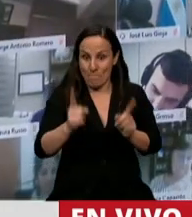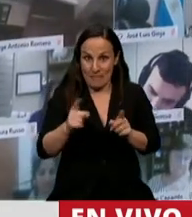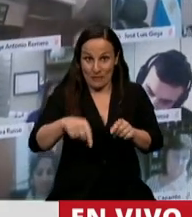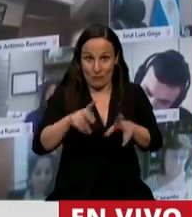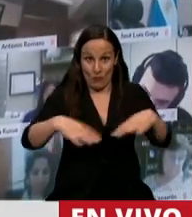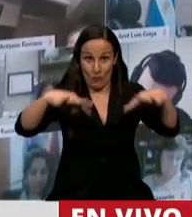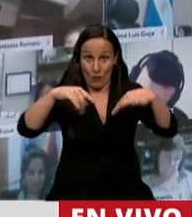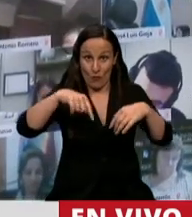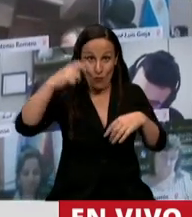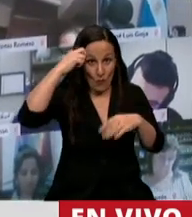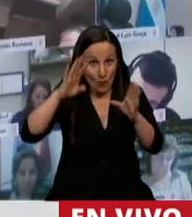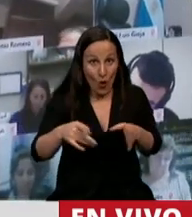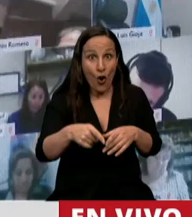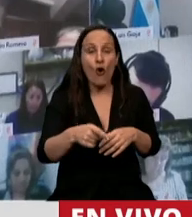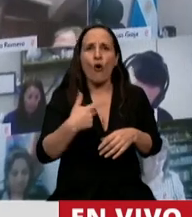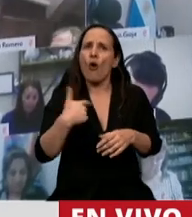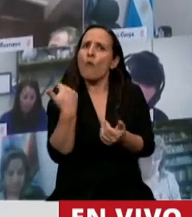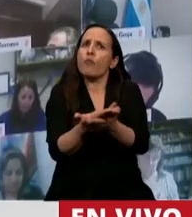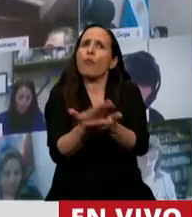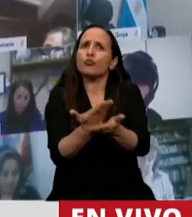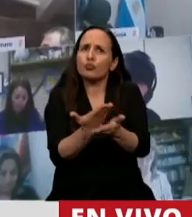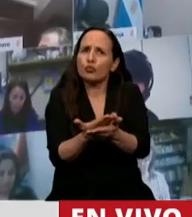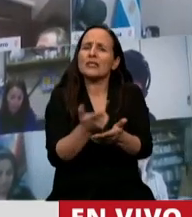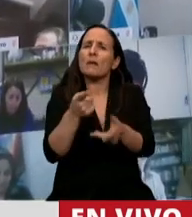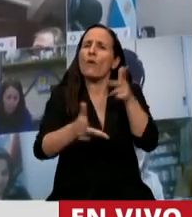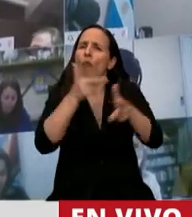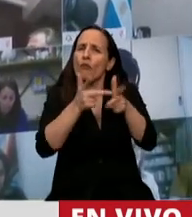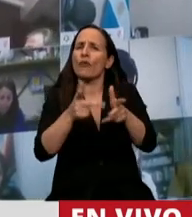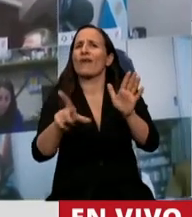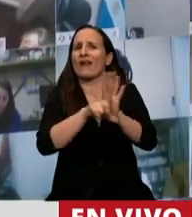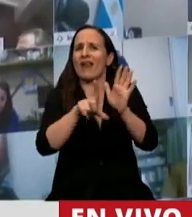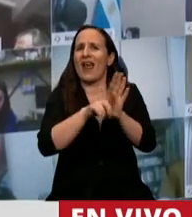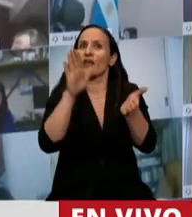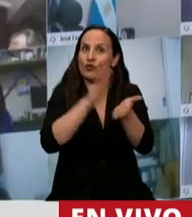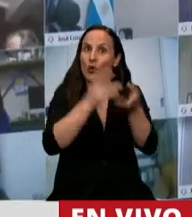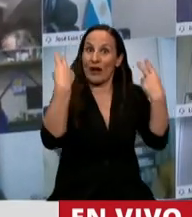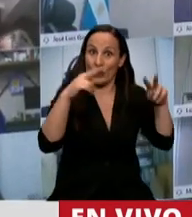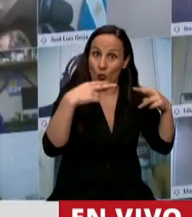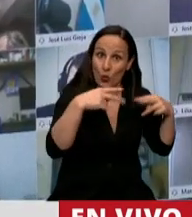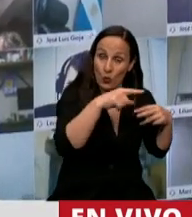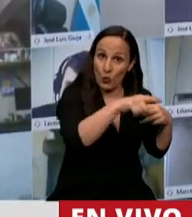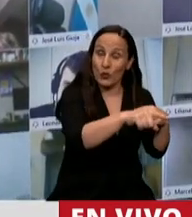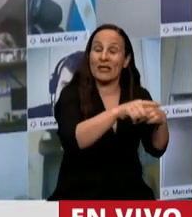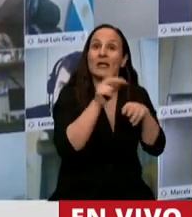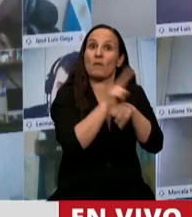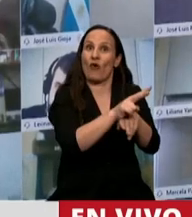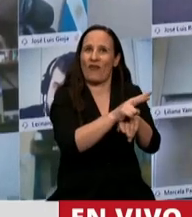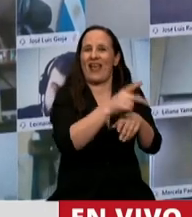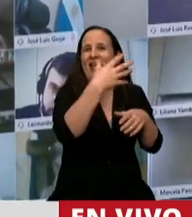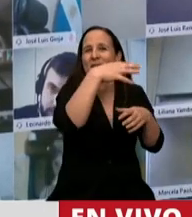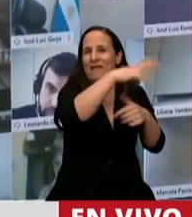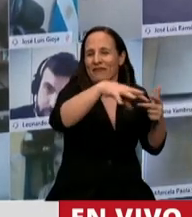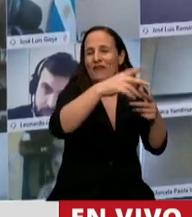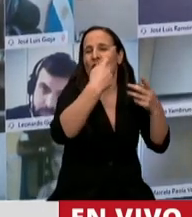este cuerpo, propusimos discutir la ley justamente de turismo, de defensa del turismo, de